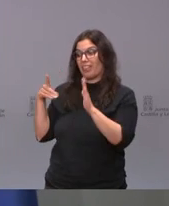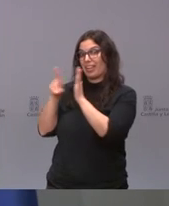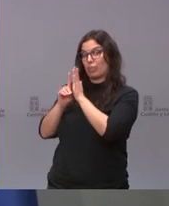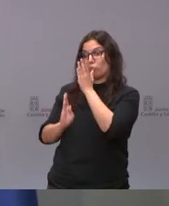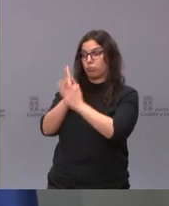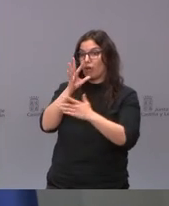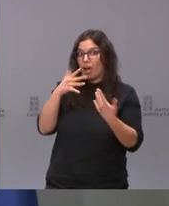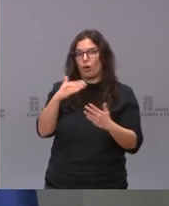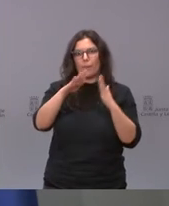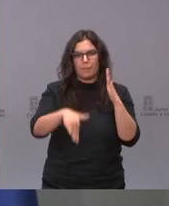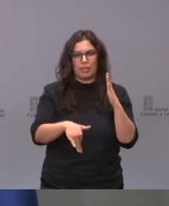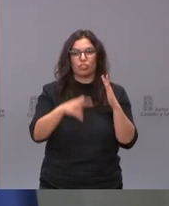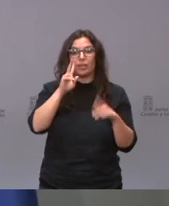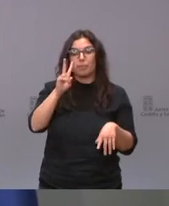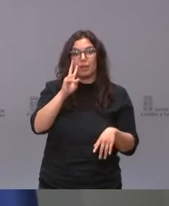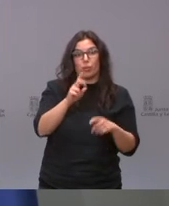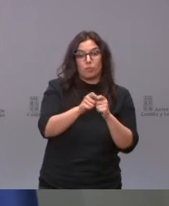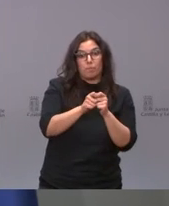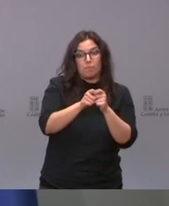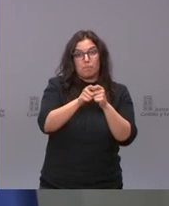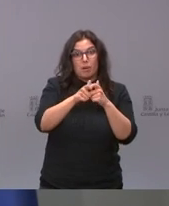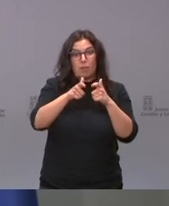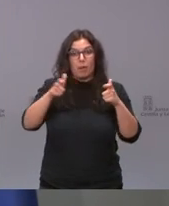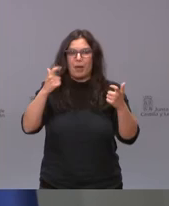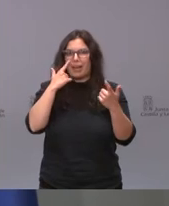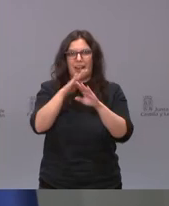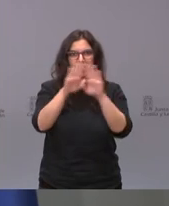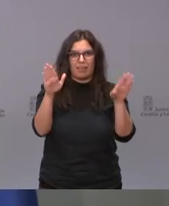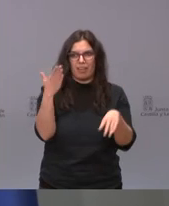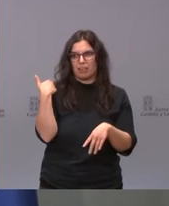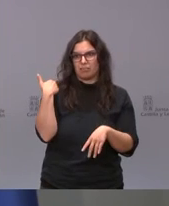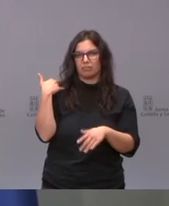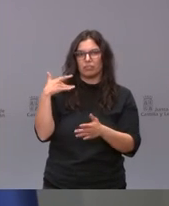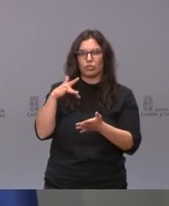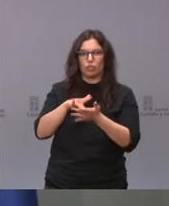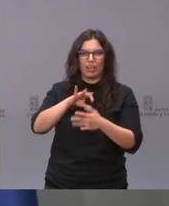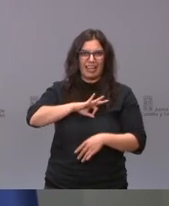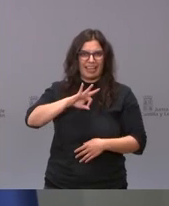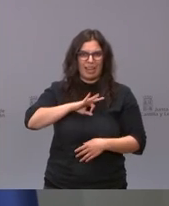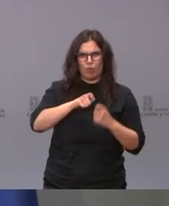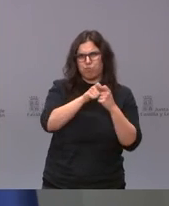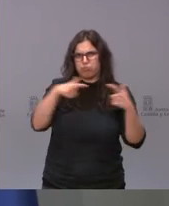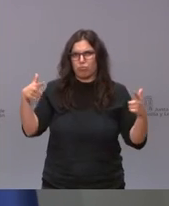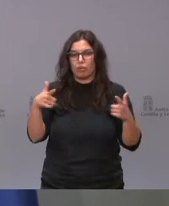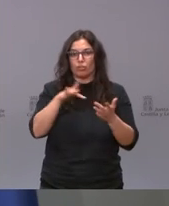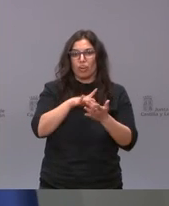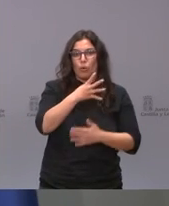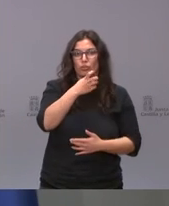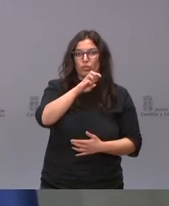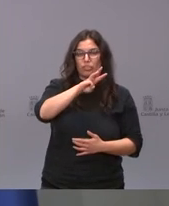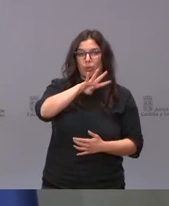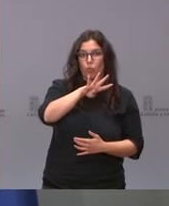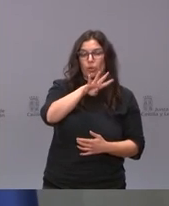estamos viendo es que la pendiente de crecimiento no tiene nada que ver con la pendiente que tuvimos en enero donde pasamos de tener 434